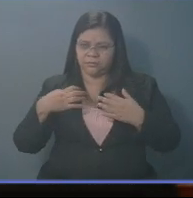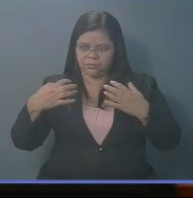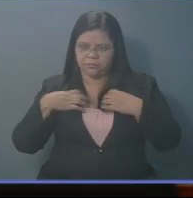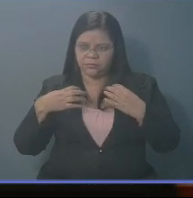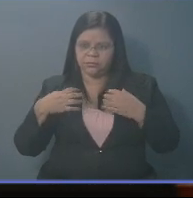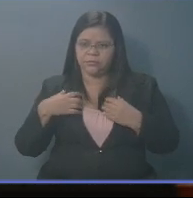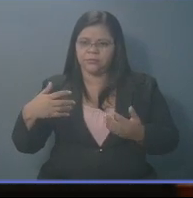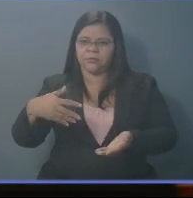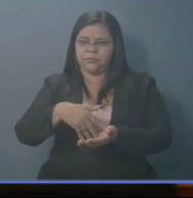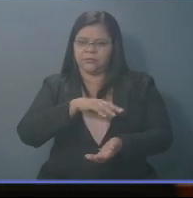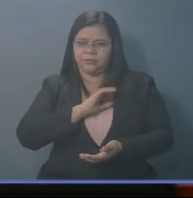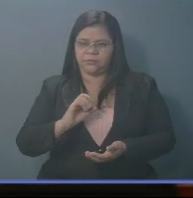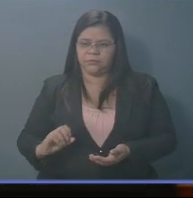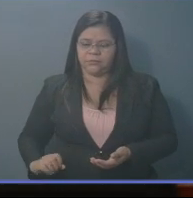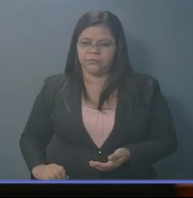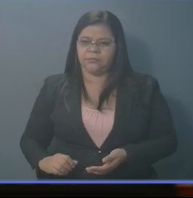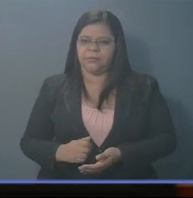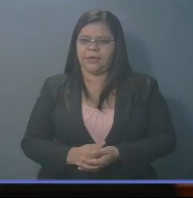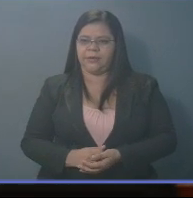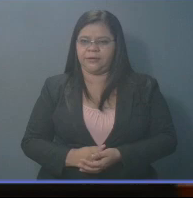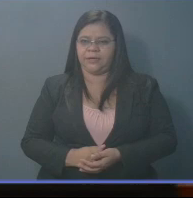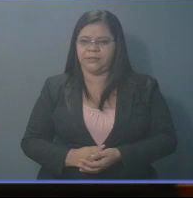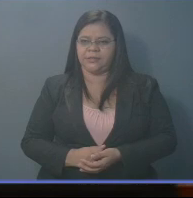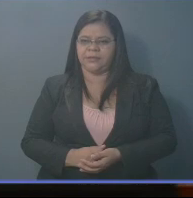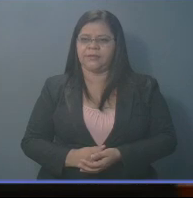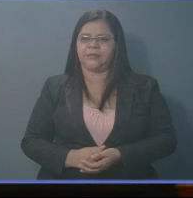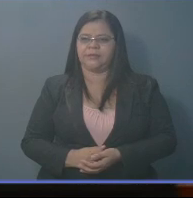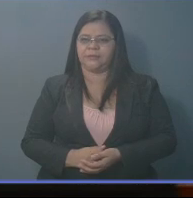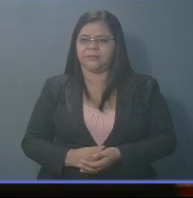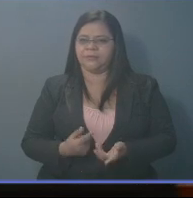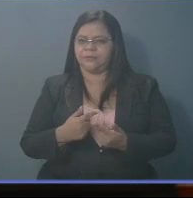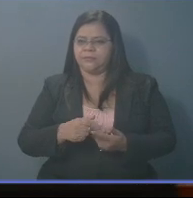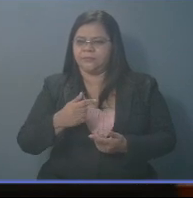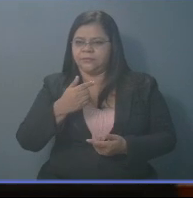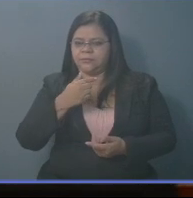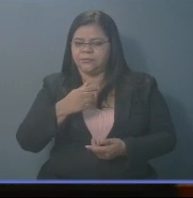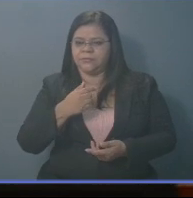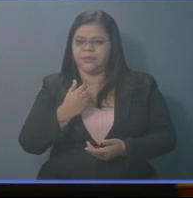pueblo salvadoreño. Pero ¿qué ocurre?